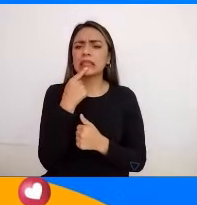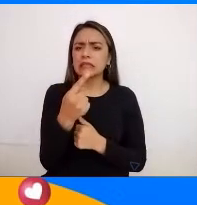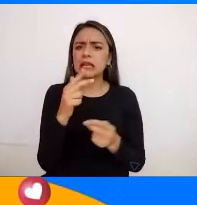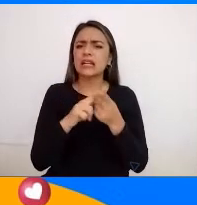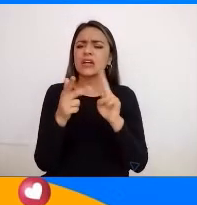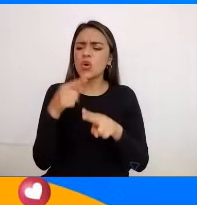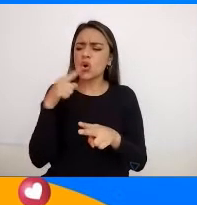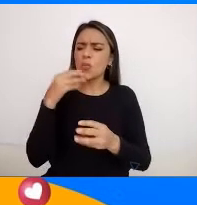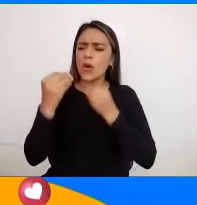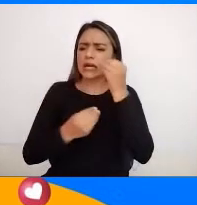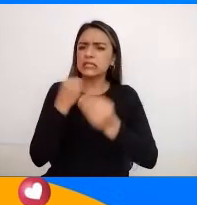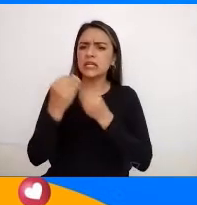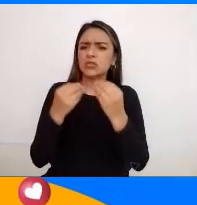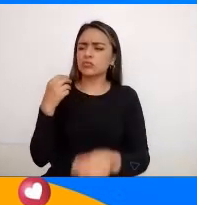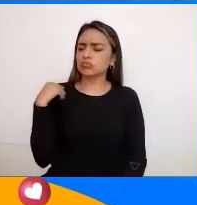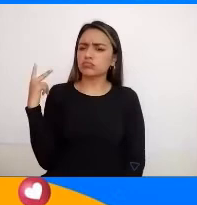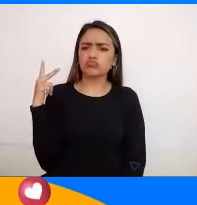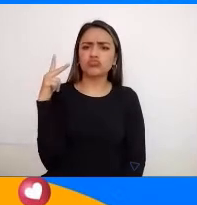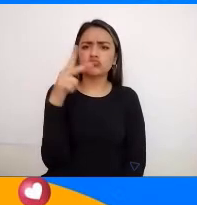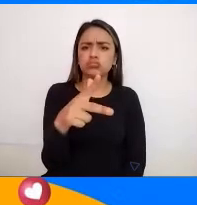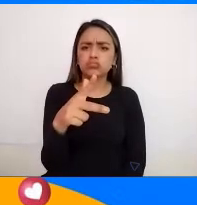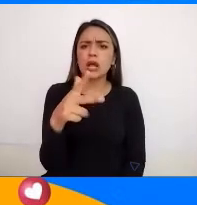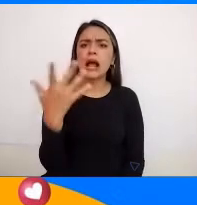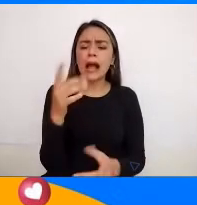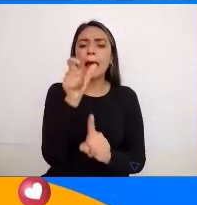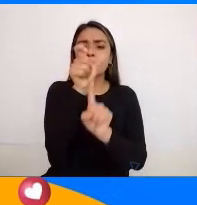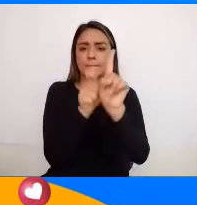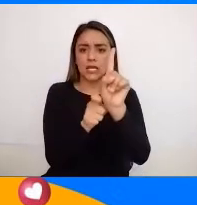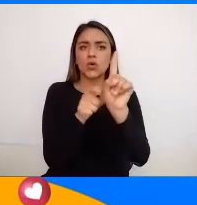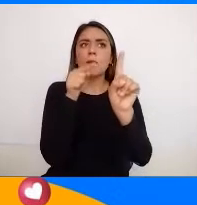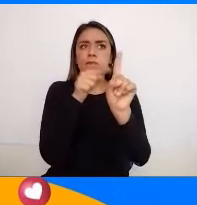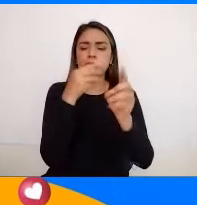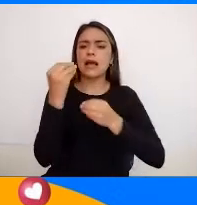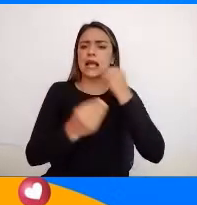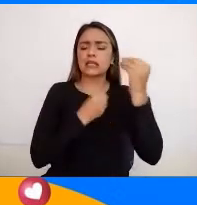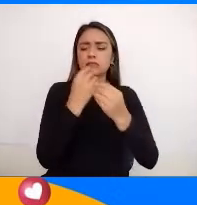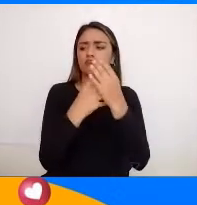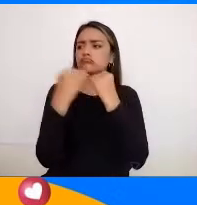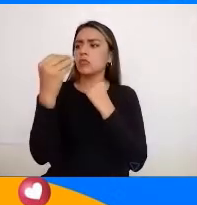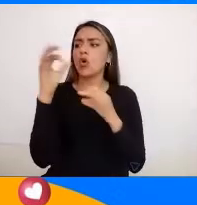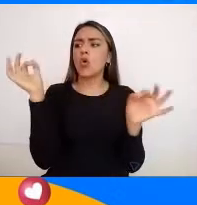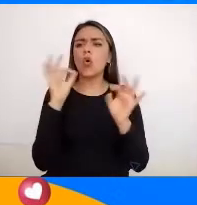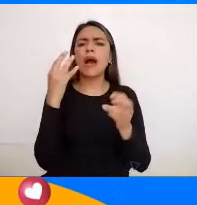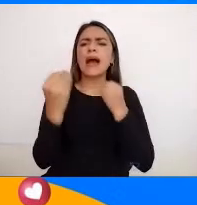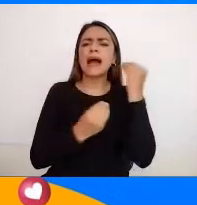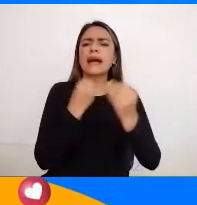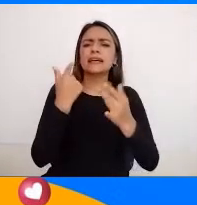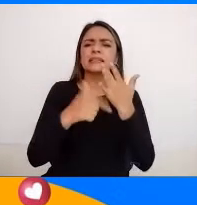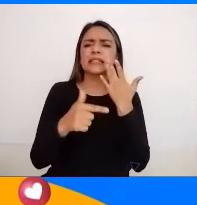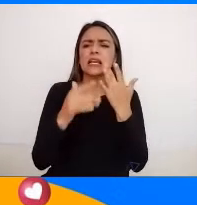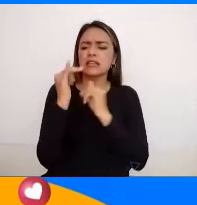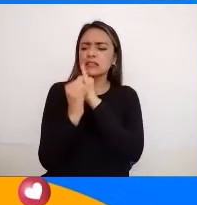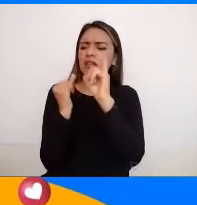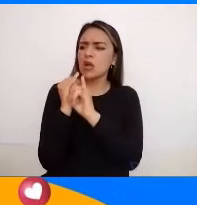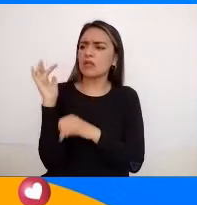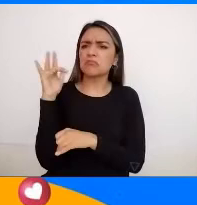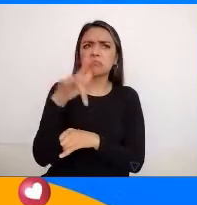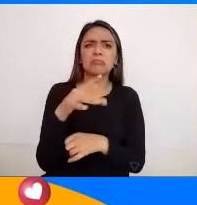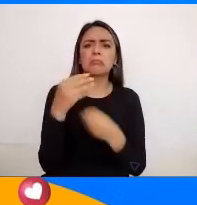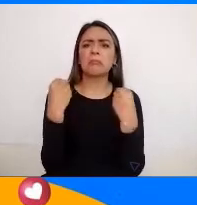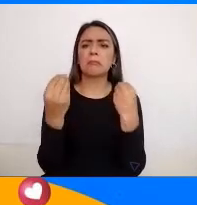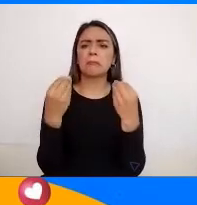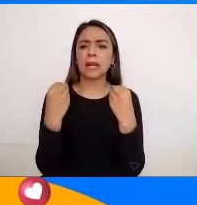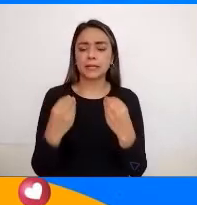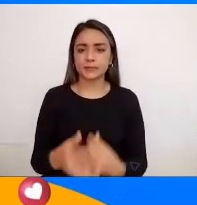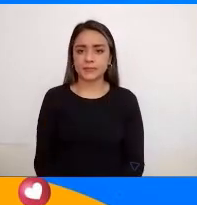que hacer Un viajero ¿Cierto? Una persona de Mesopotamia Que salía O que tenía que hacer Un extranjero ¿Listo?